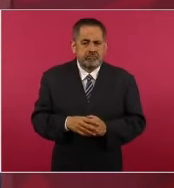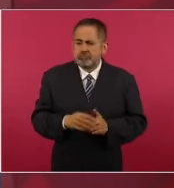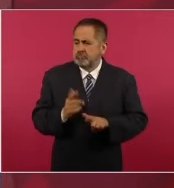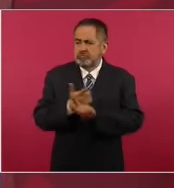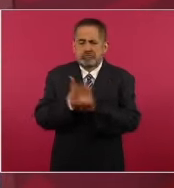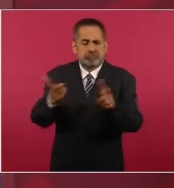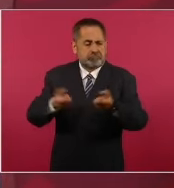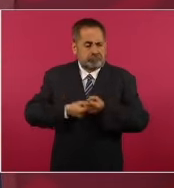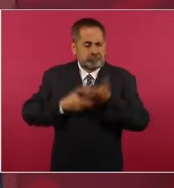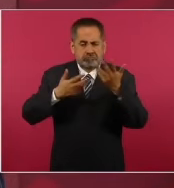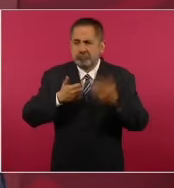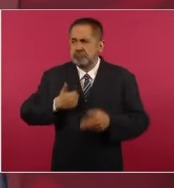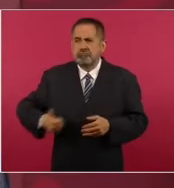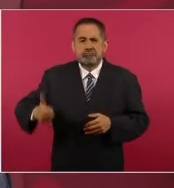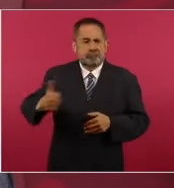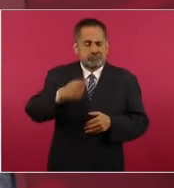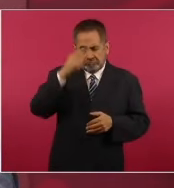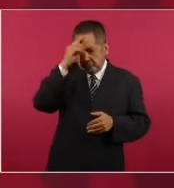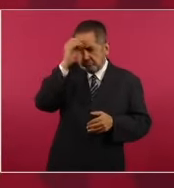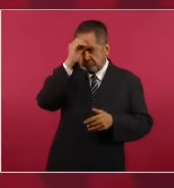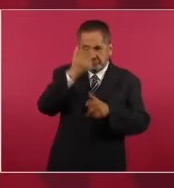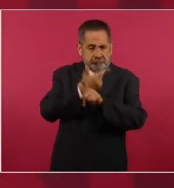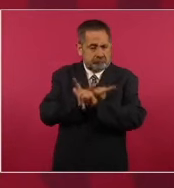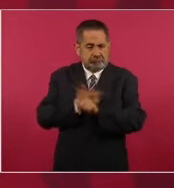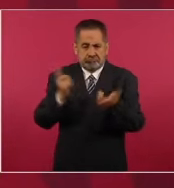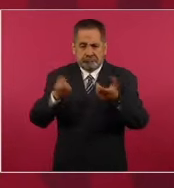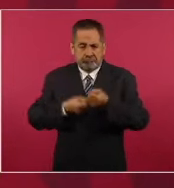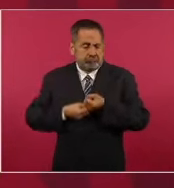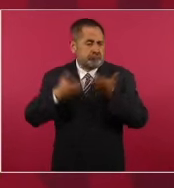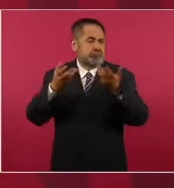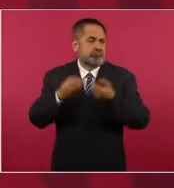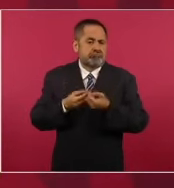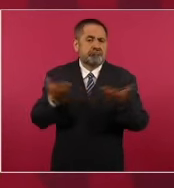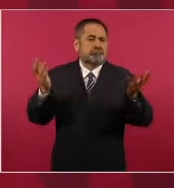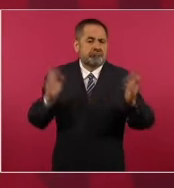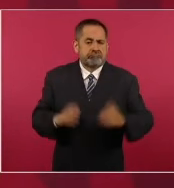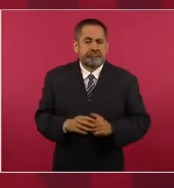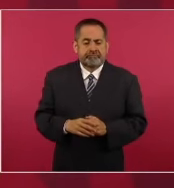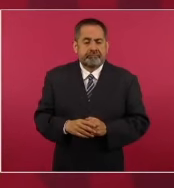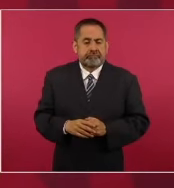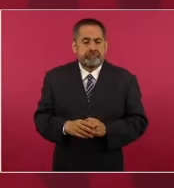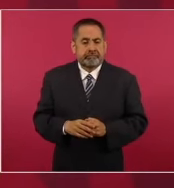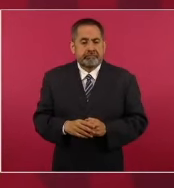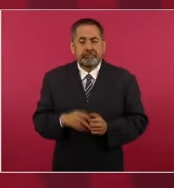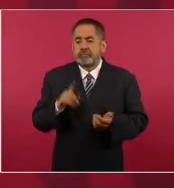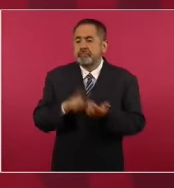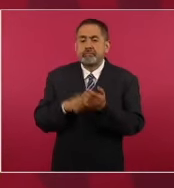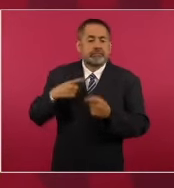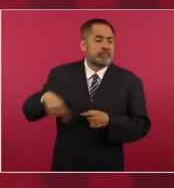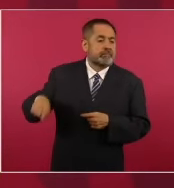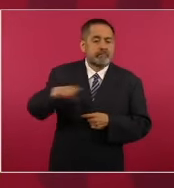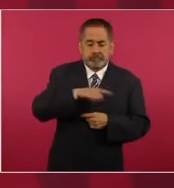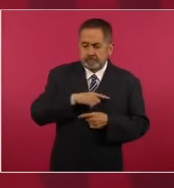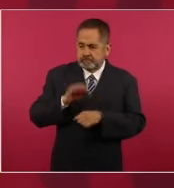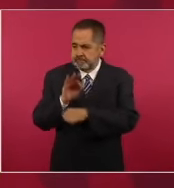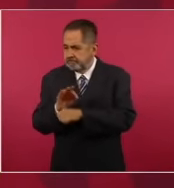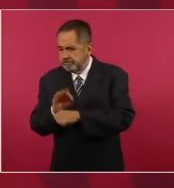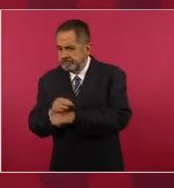la libertad de expresión, porque nosotros somos garantes de eso,